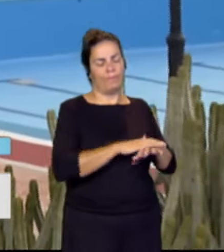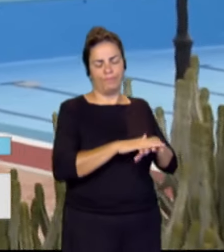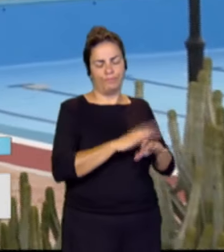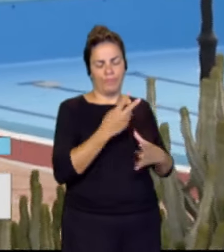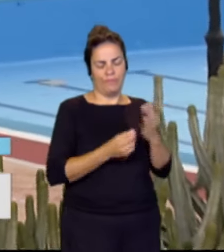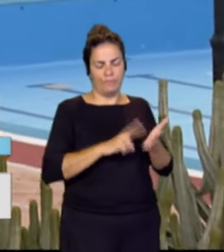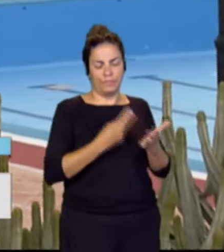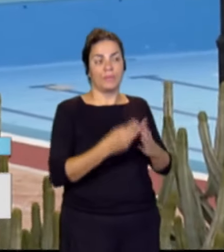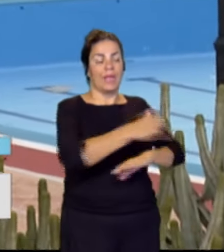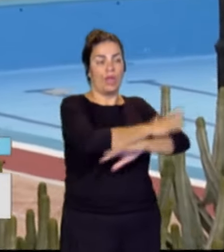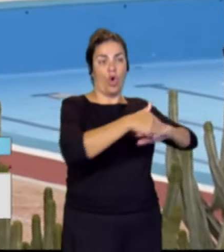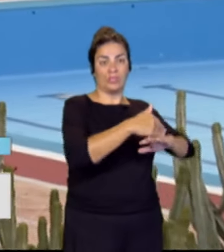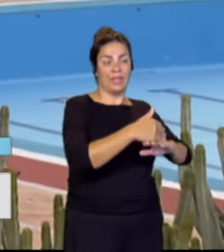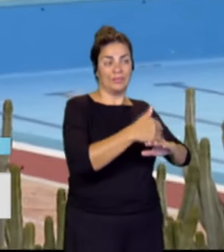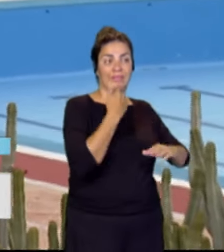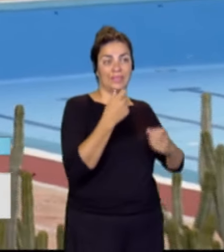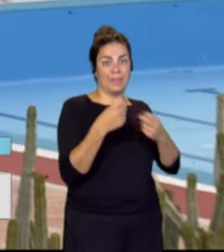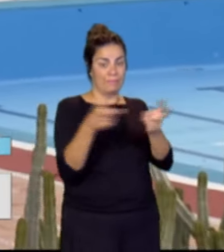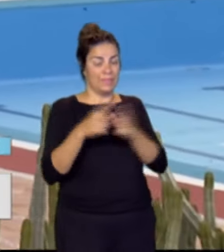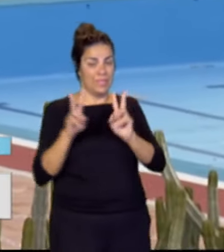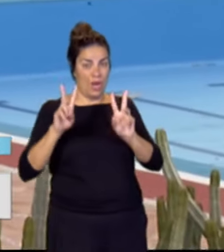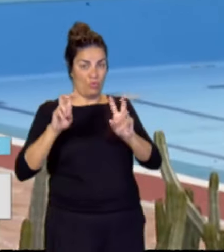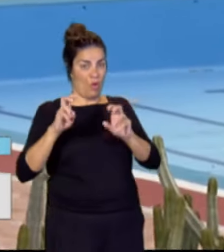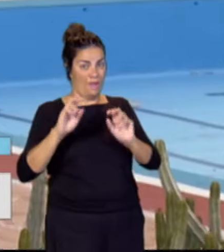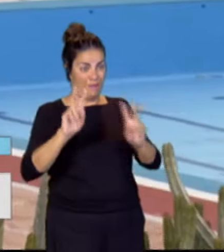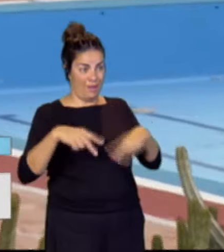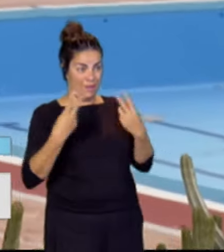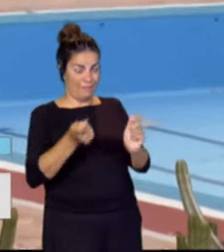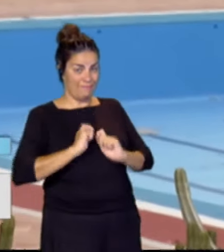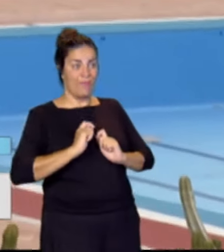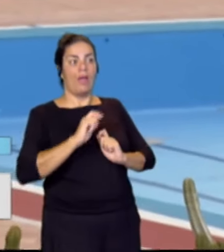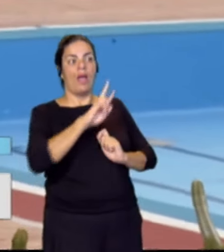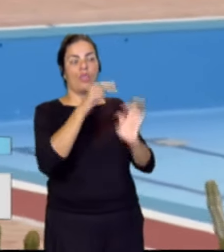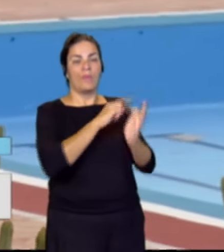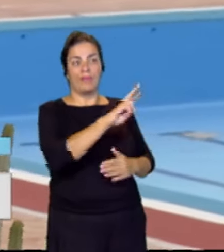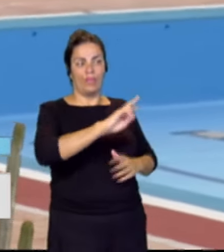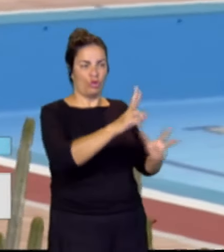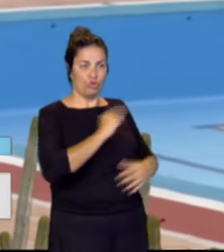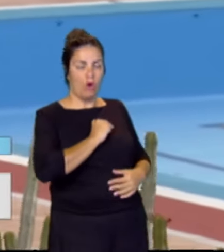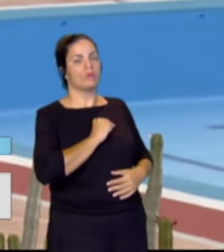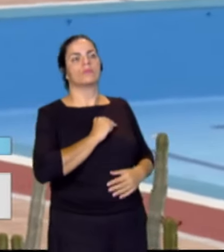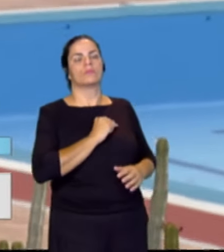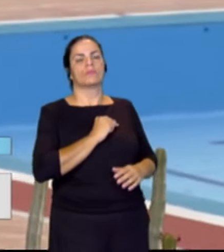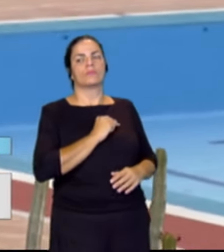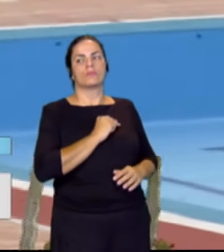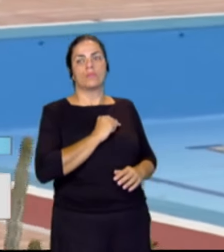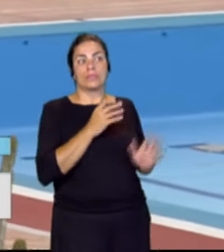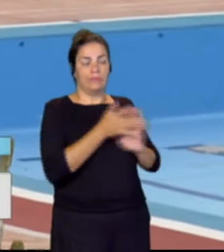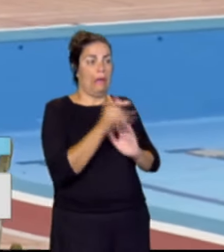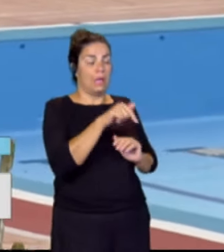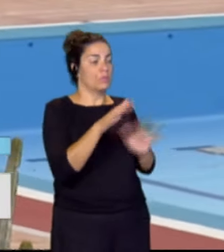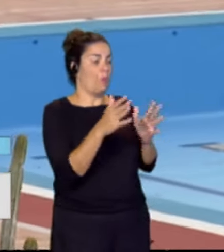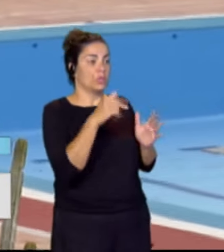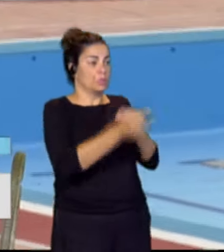concesión de las piscinas se produce en enero del 2022 y no se actúa en aquel momento, pues, presentando este recurso que presentamos nosotros ahora